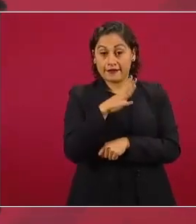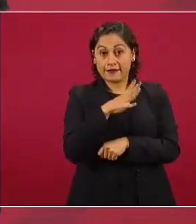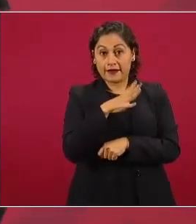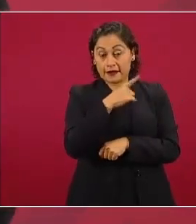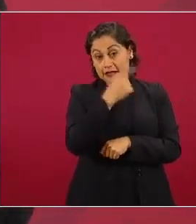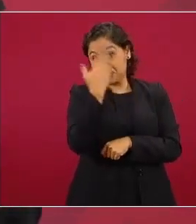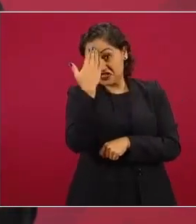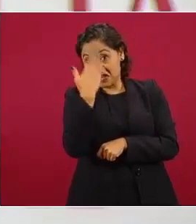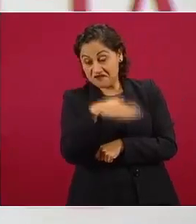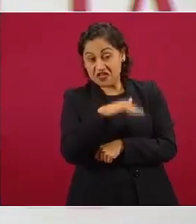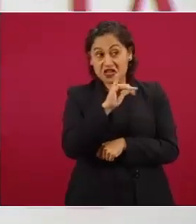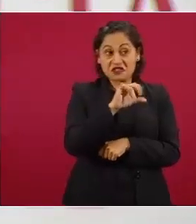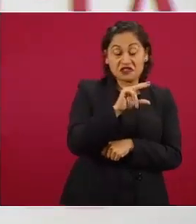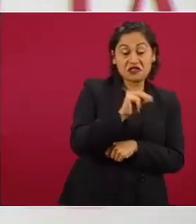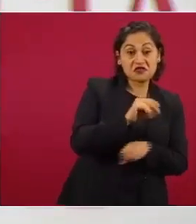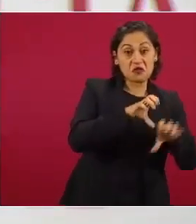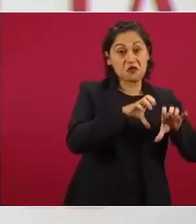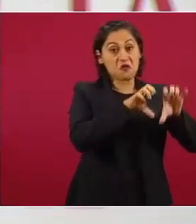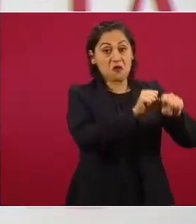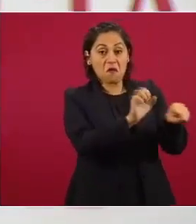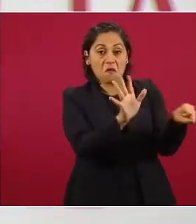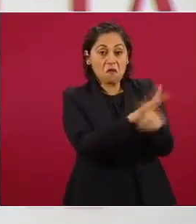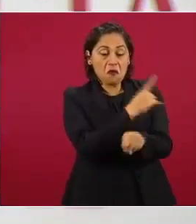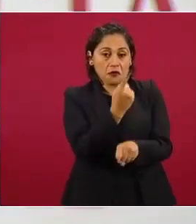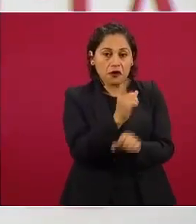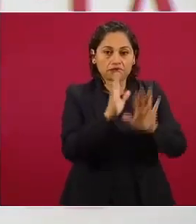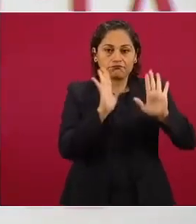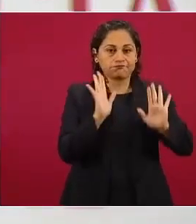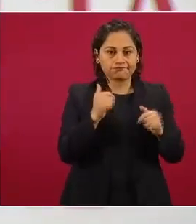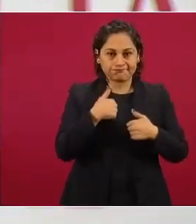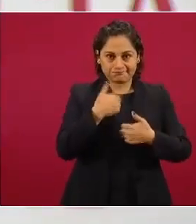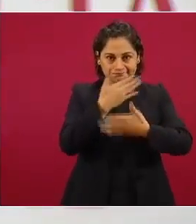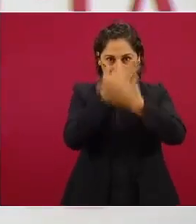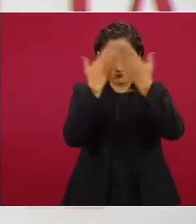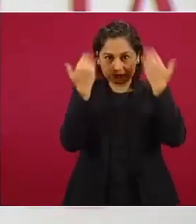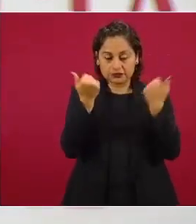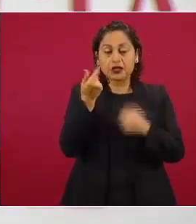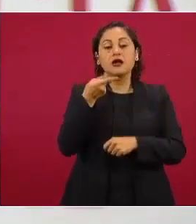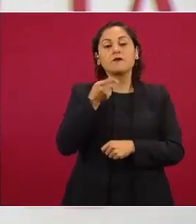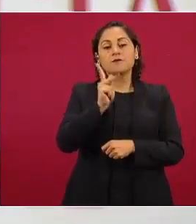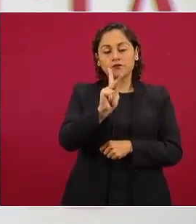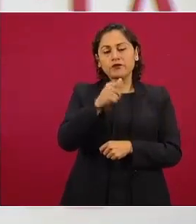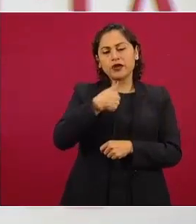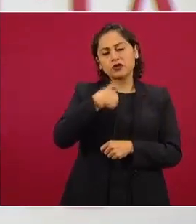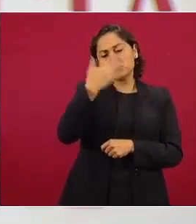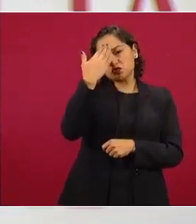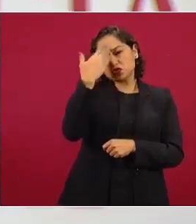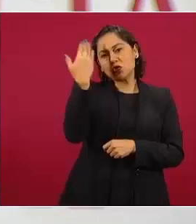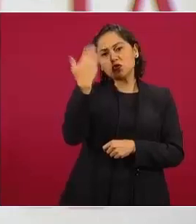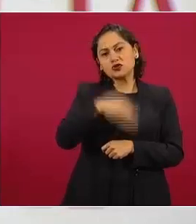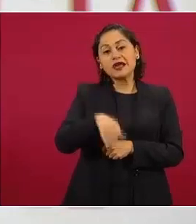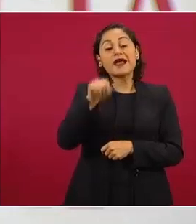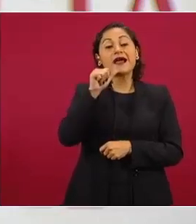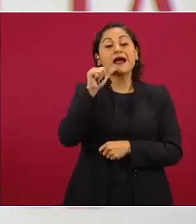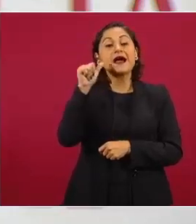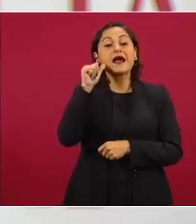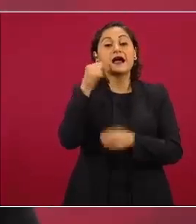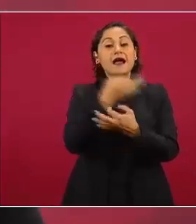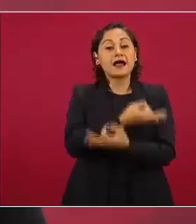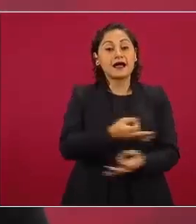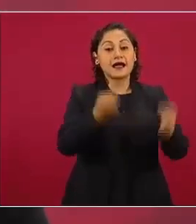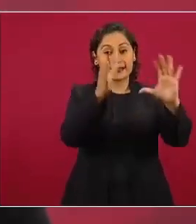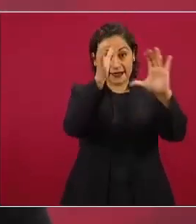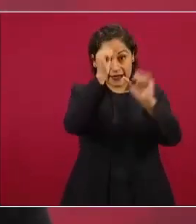después lo que sí me queda claro es que la posición del fiscal general de los Estados Unidos dado a conocer ayer en un comunicado conjunto